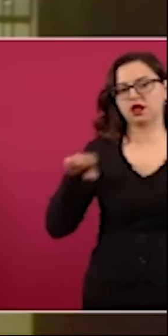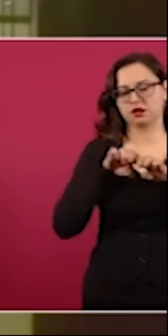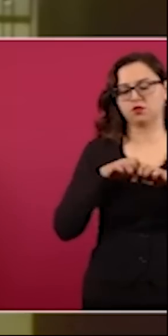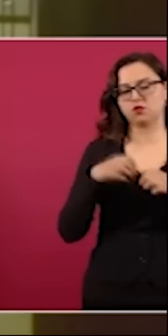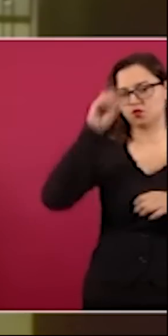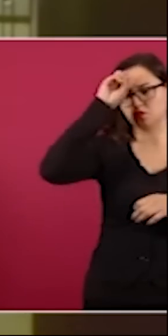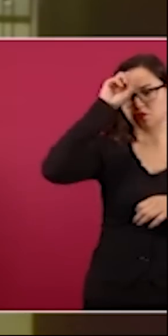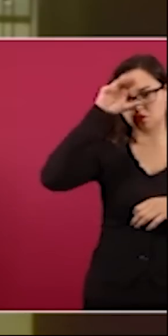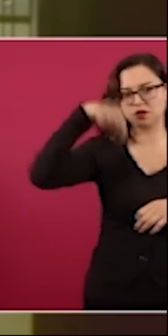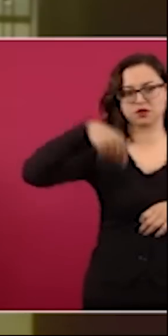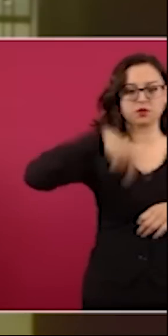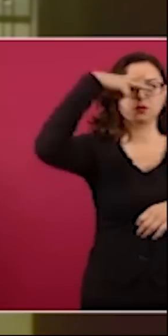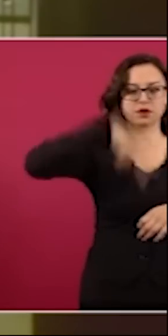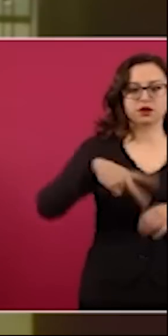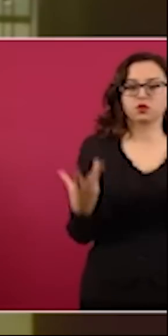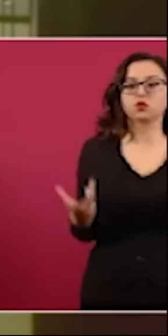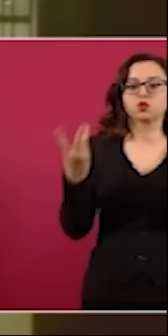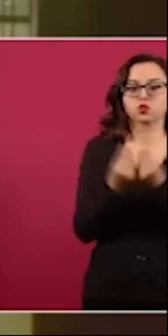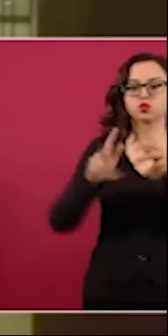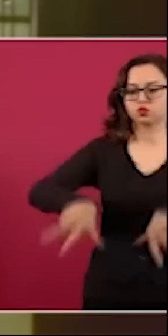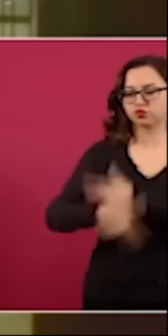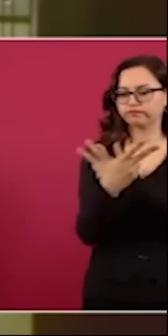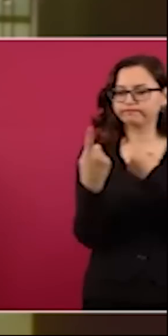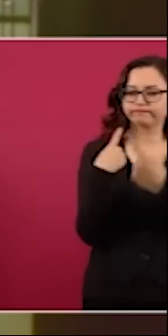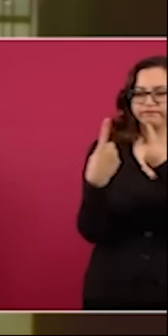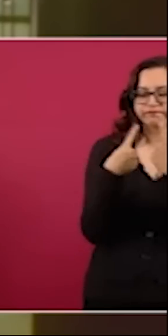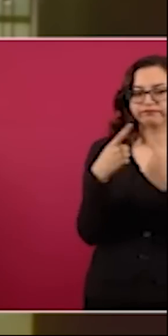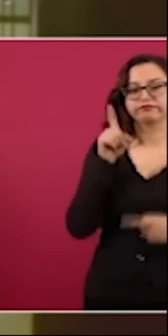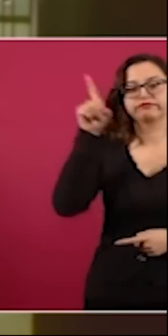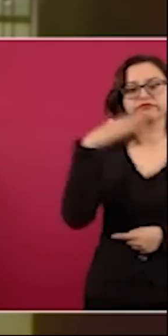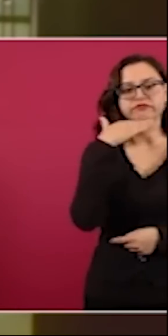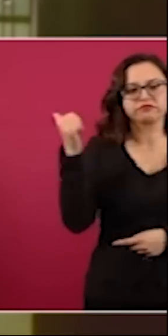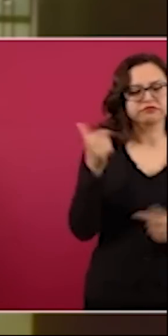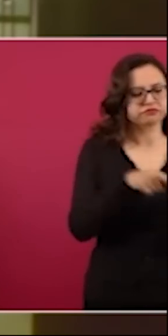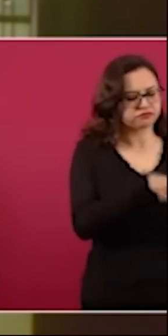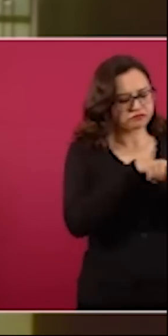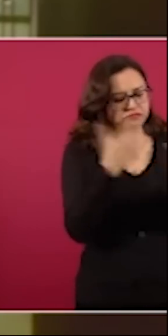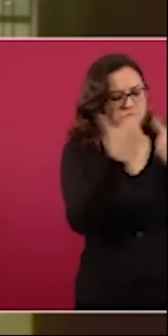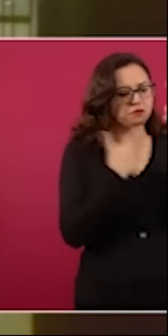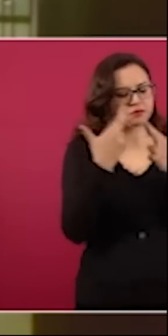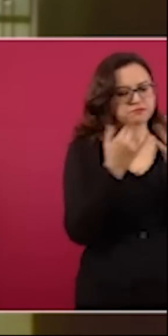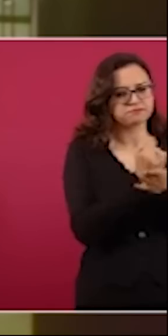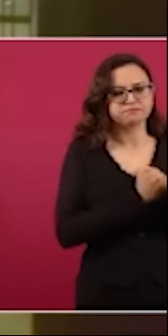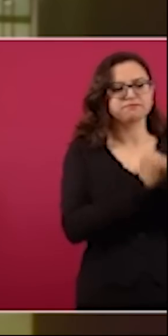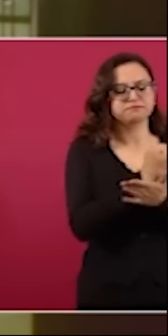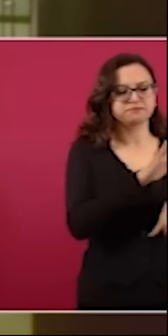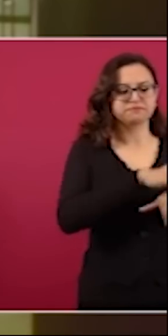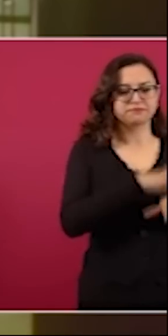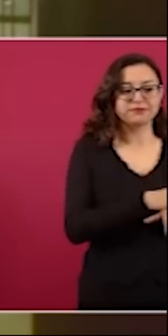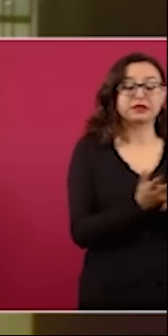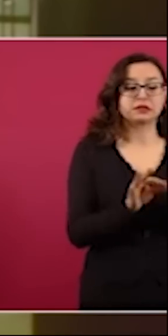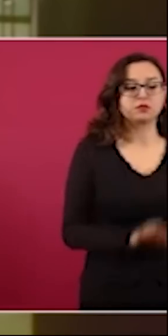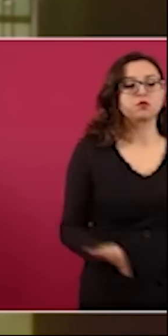se encuentra acá en la mina de Pinavete se concluyó por parte de los especialistas alemanes que hay que identificar como